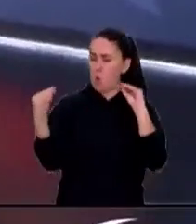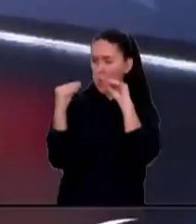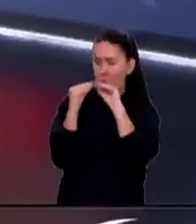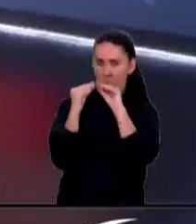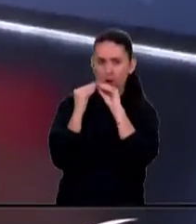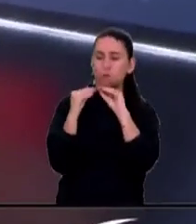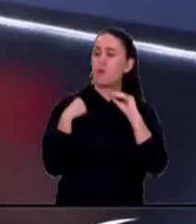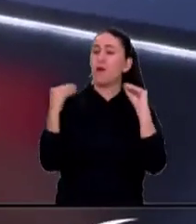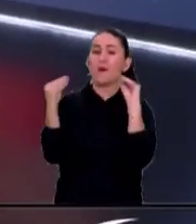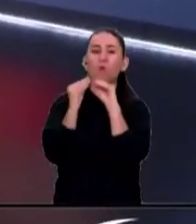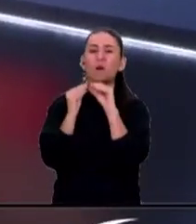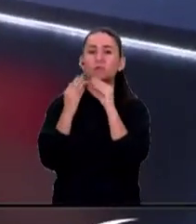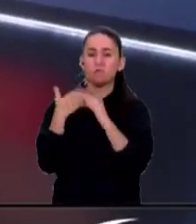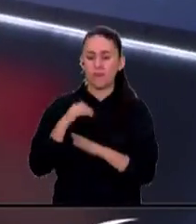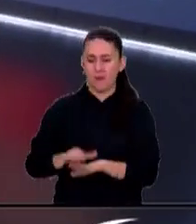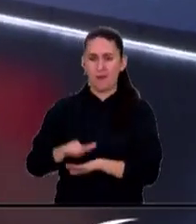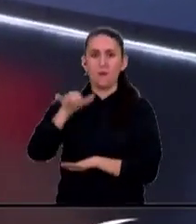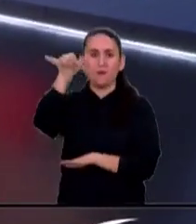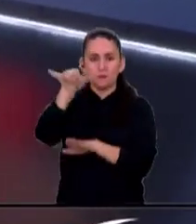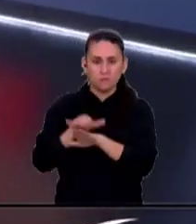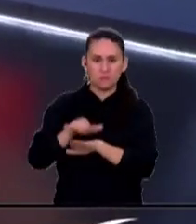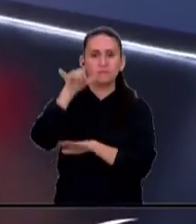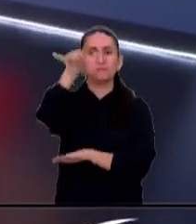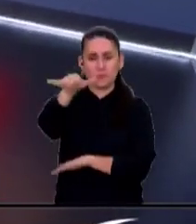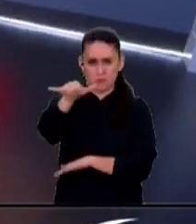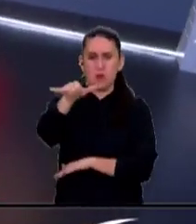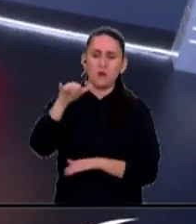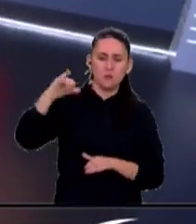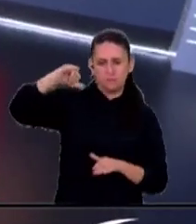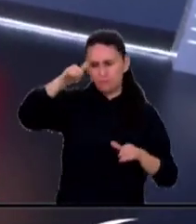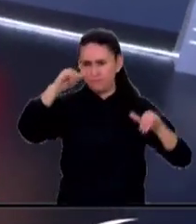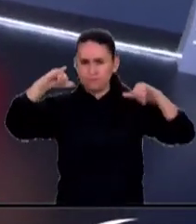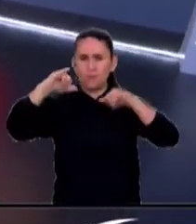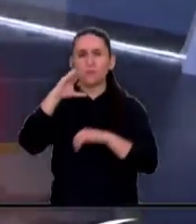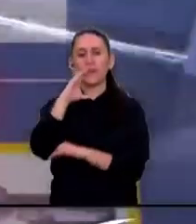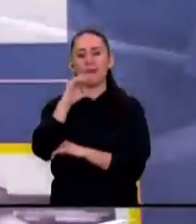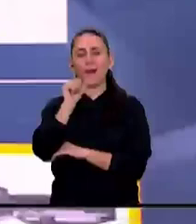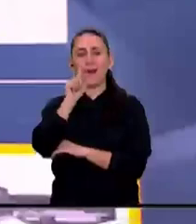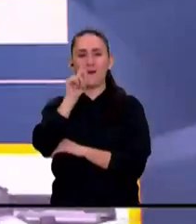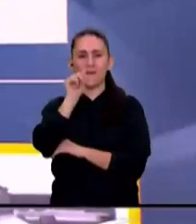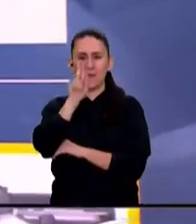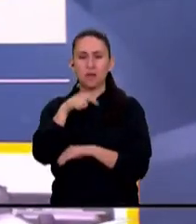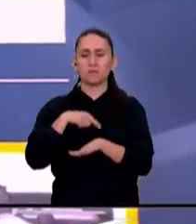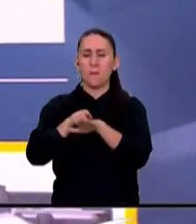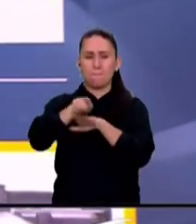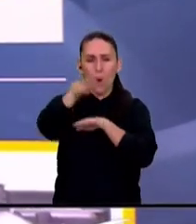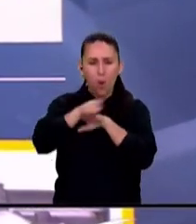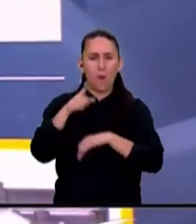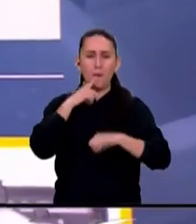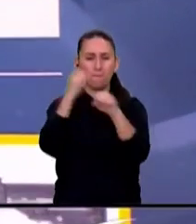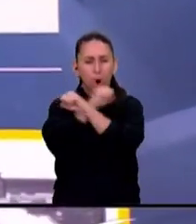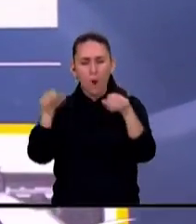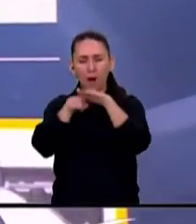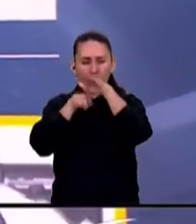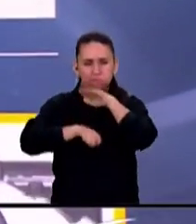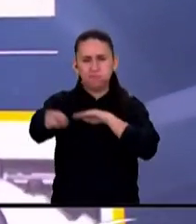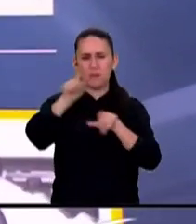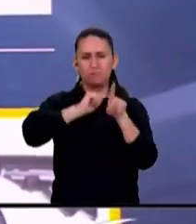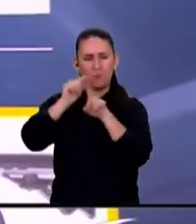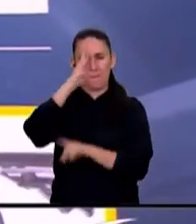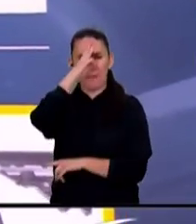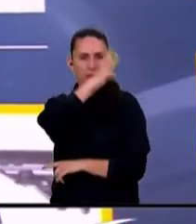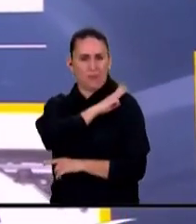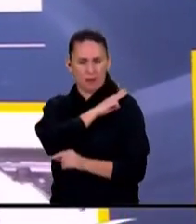que incluyeron la entrega de aviones a ARABA y 28 aviones de combate CAFIR, un arsenal de misiles, bombas y otros recursos